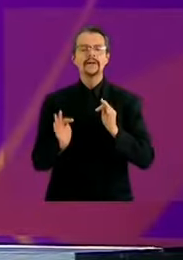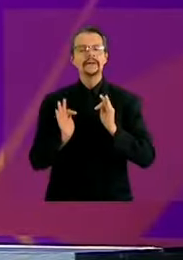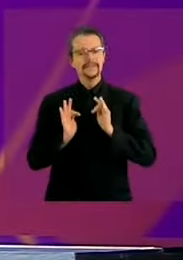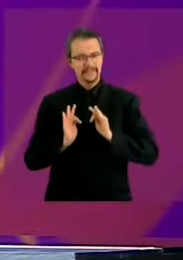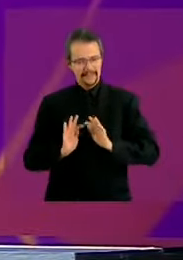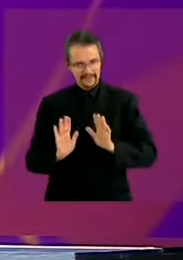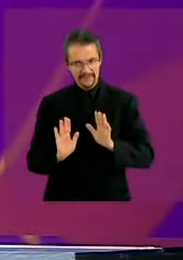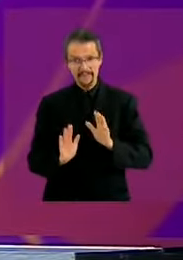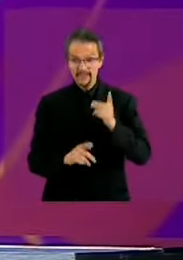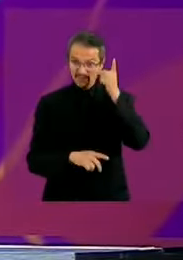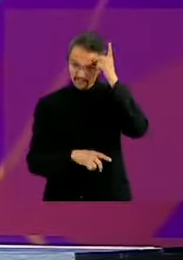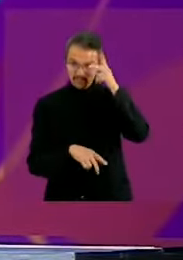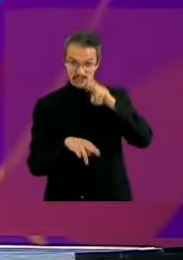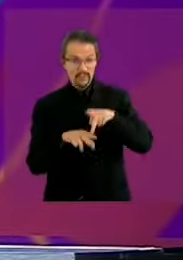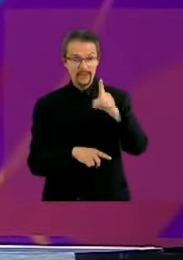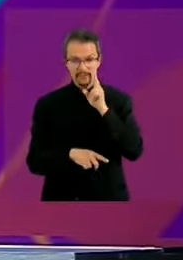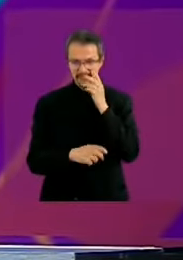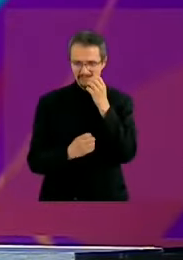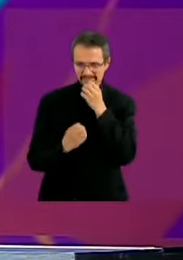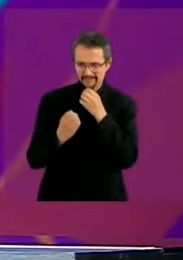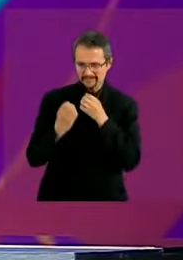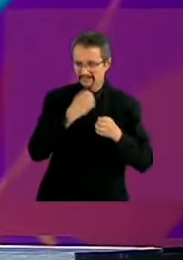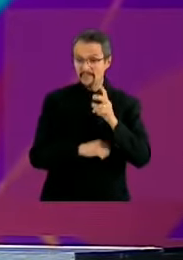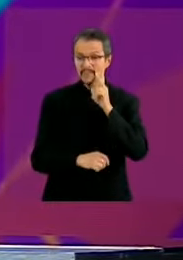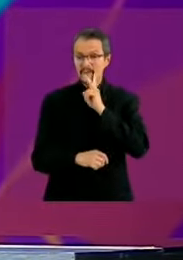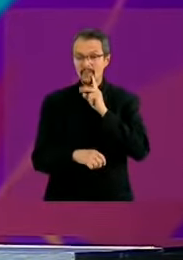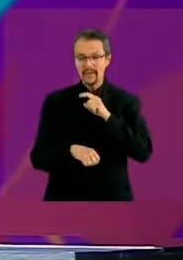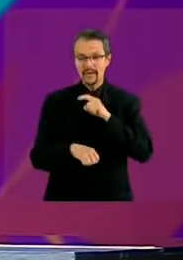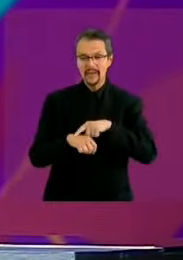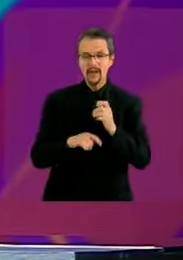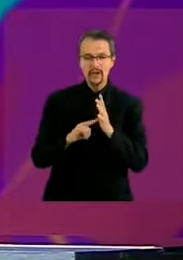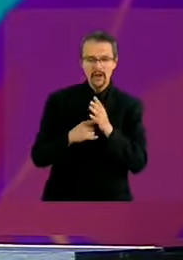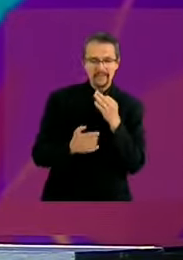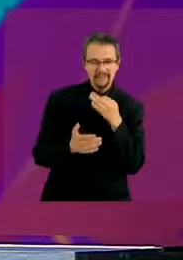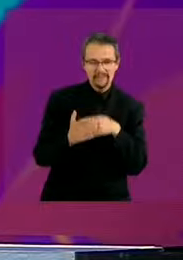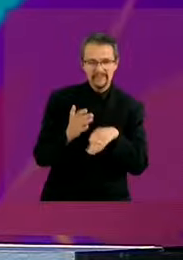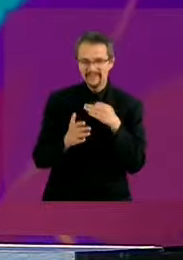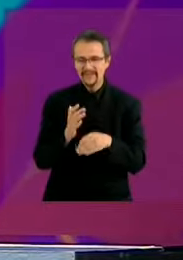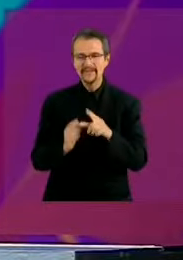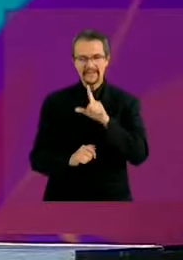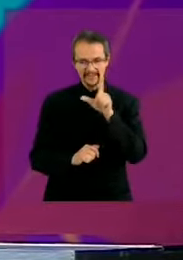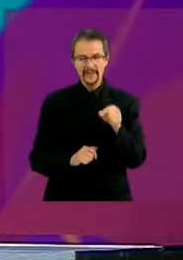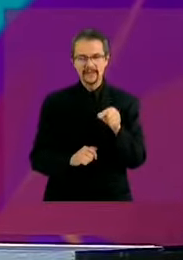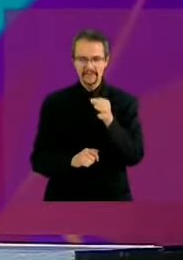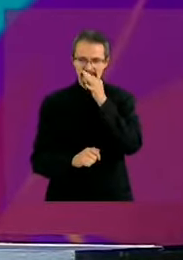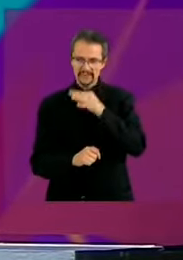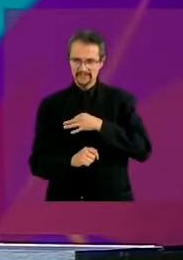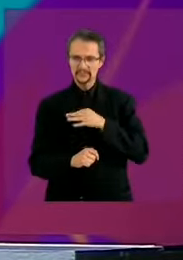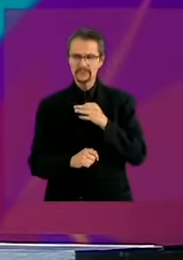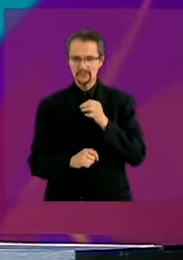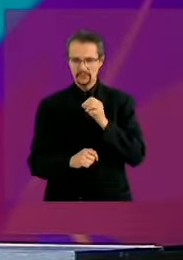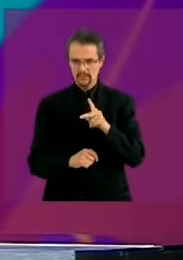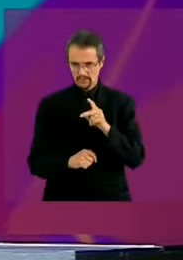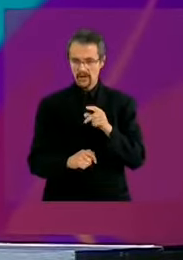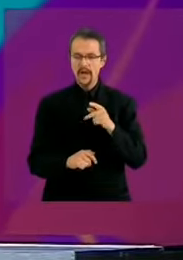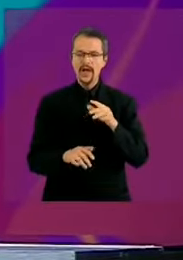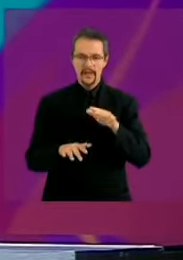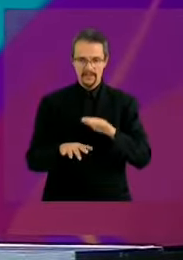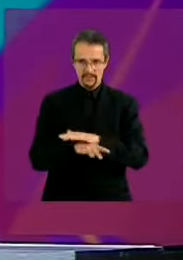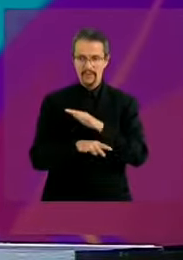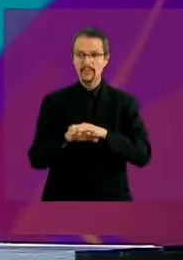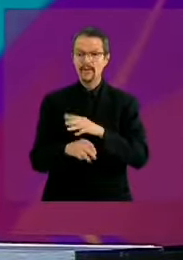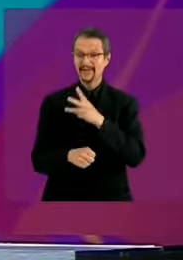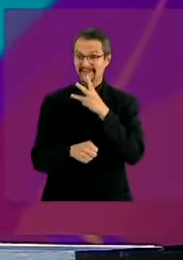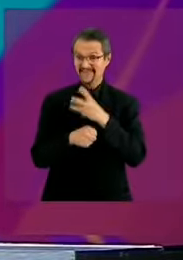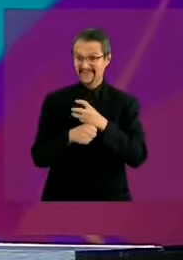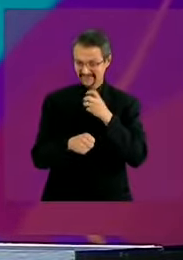va a hacer una evaluación si hay alguna cosa que haya faltado en el tiempo, sobrado en el tiempo se ajustará en el tercer segmento